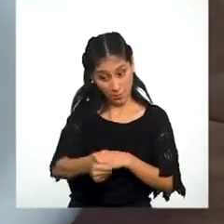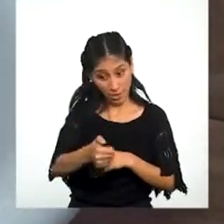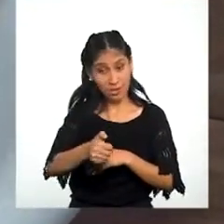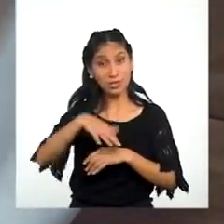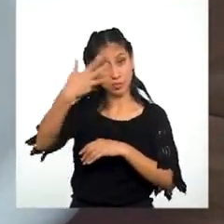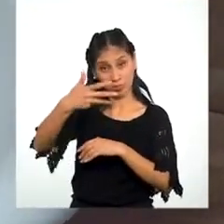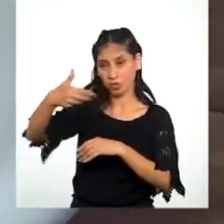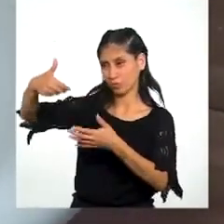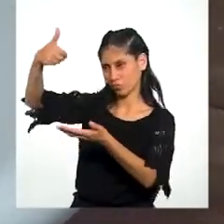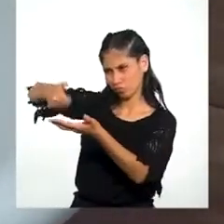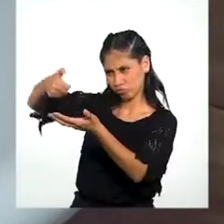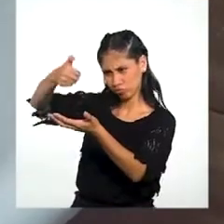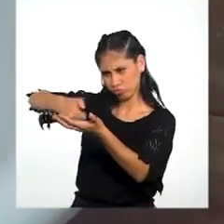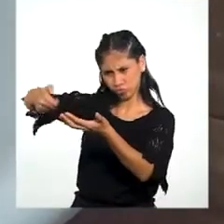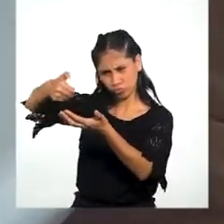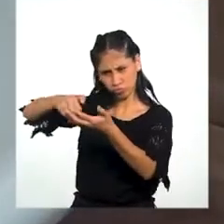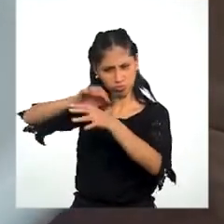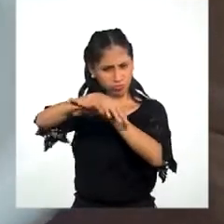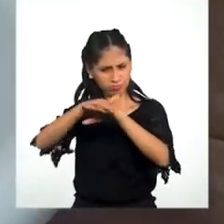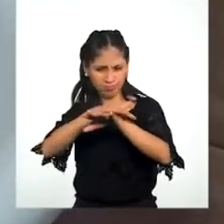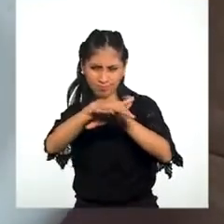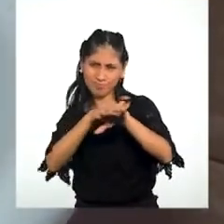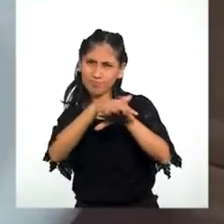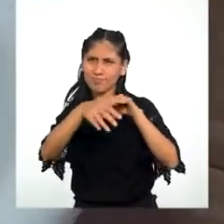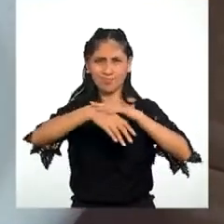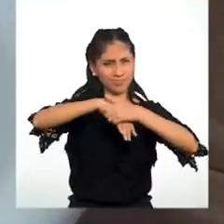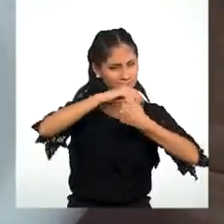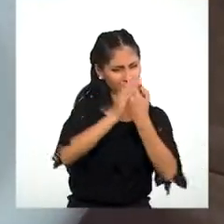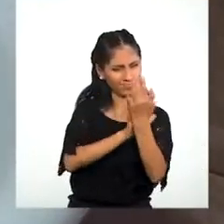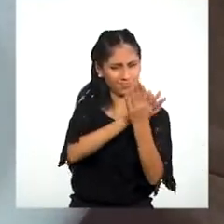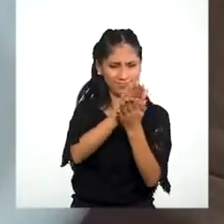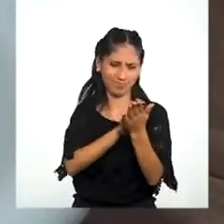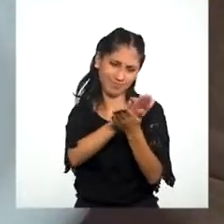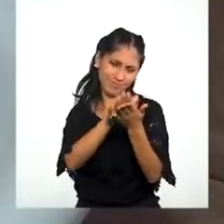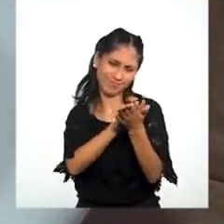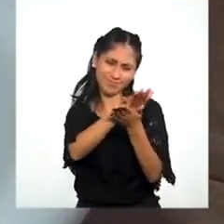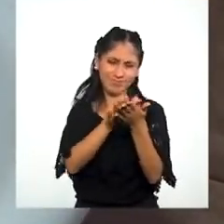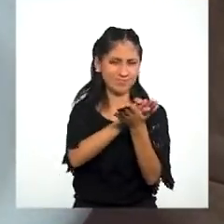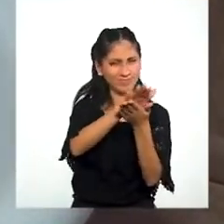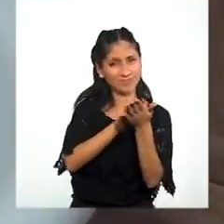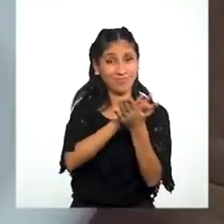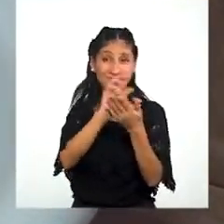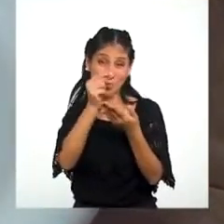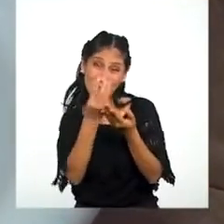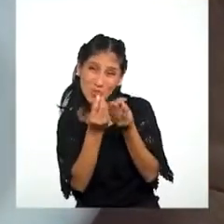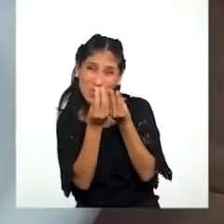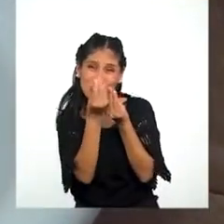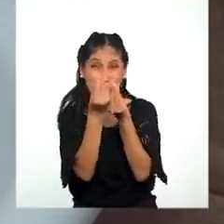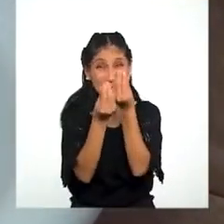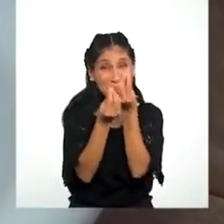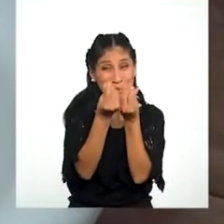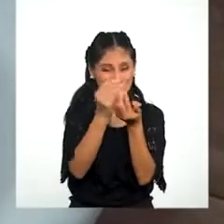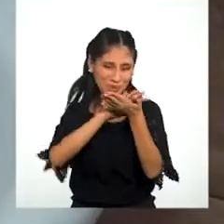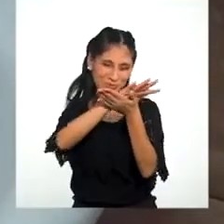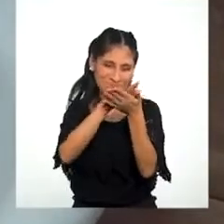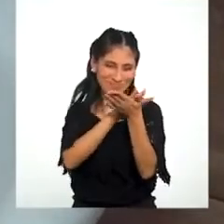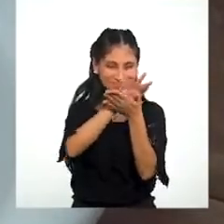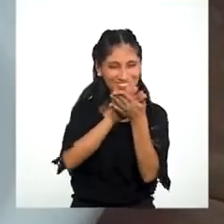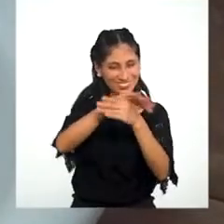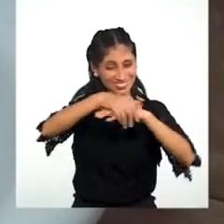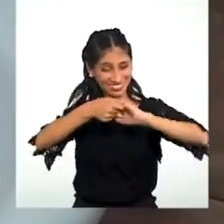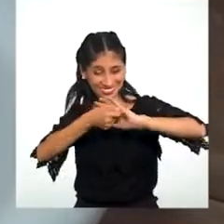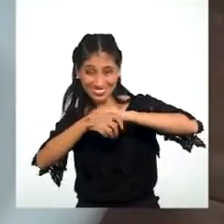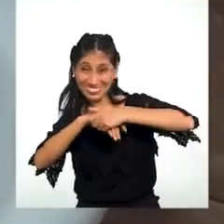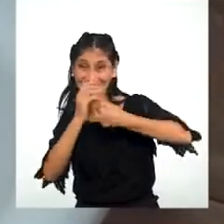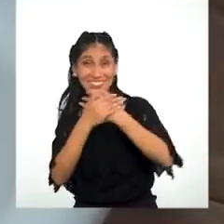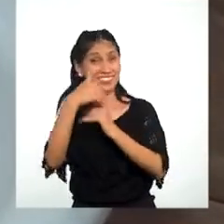jabón En la palma De nuestras manos Y frotamos Hasta hacer un poquito De espuma Luego Con la palma